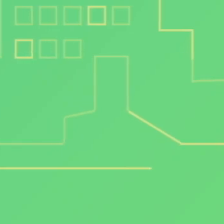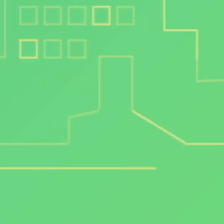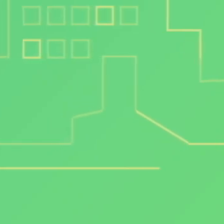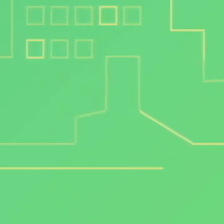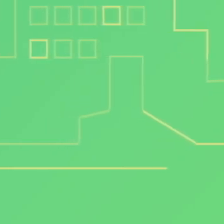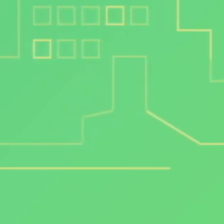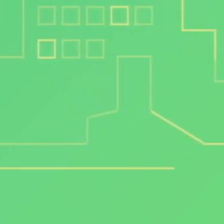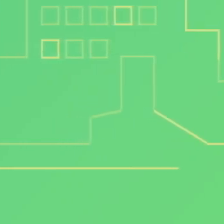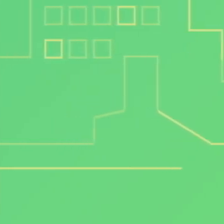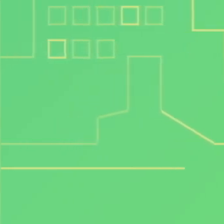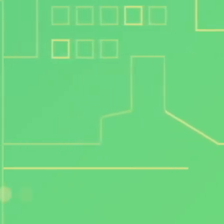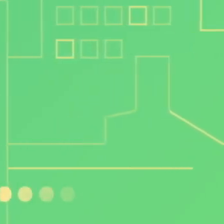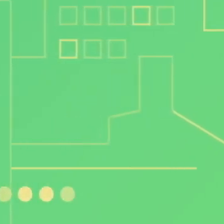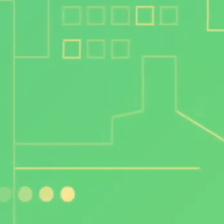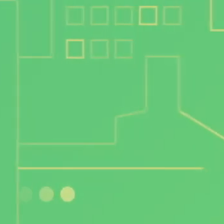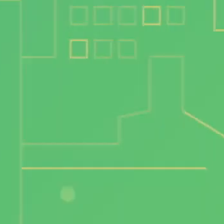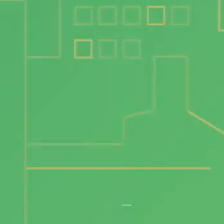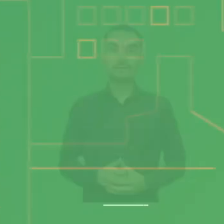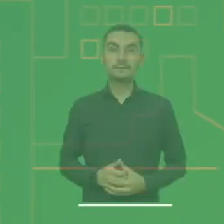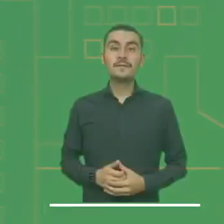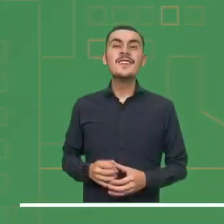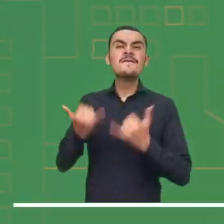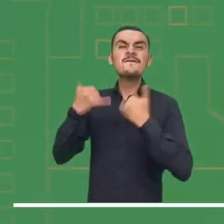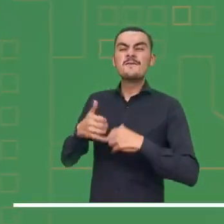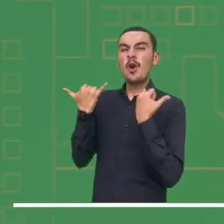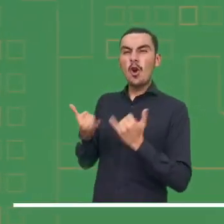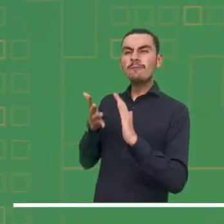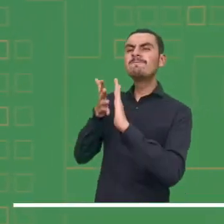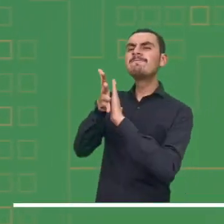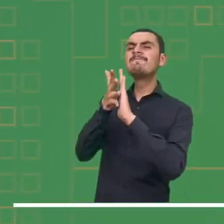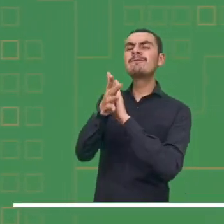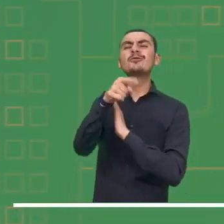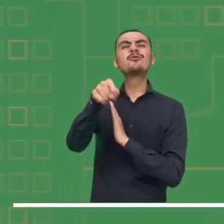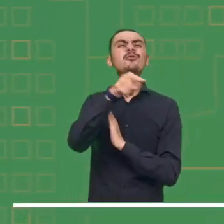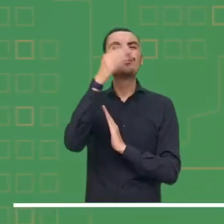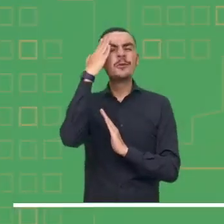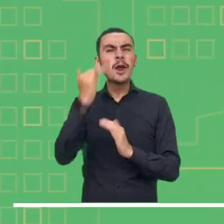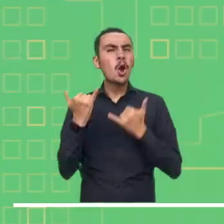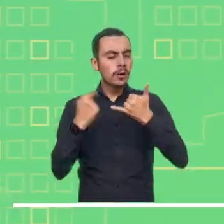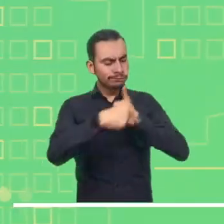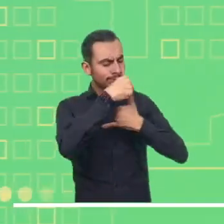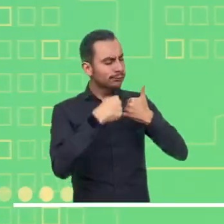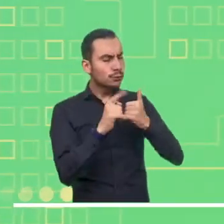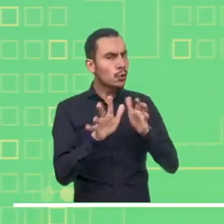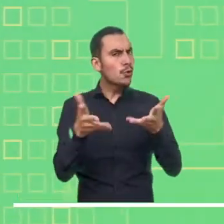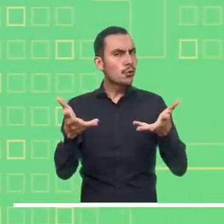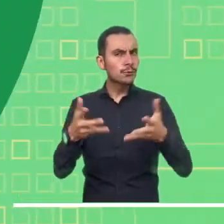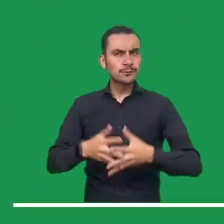Finalizamos esta jornada con nuestro recorrido nocturno por cada una de las regiones del país.